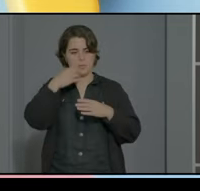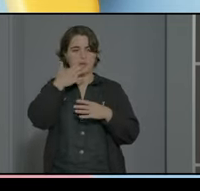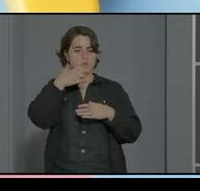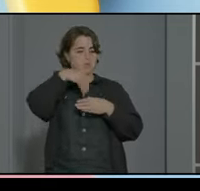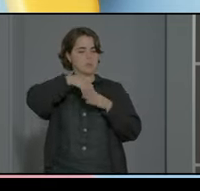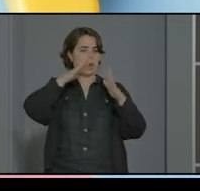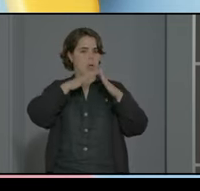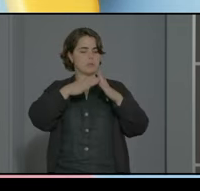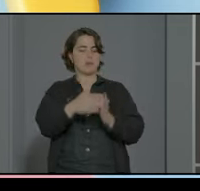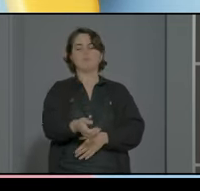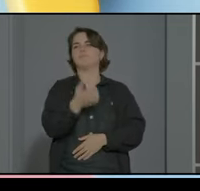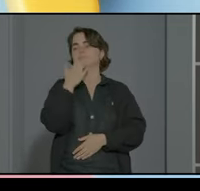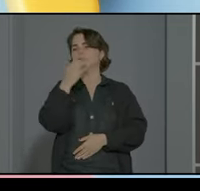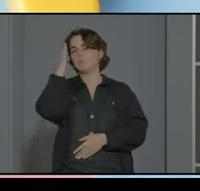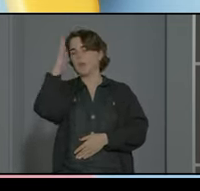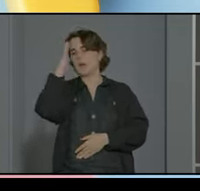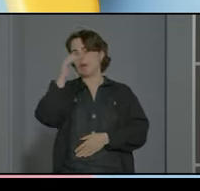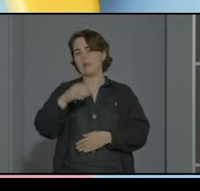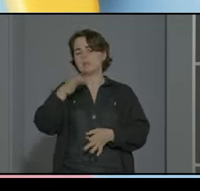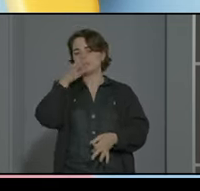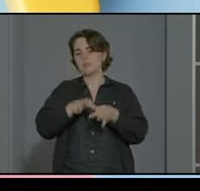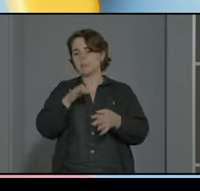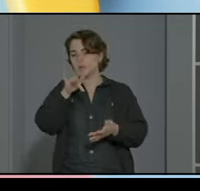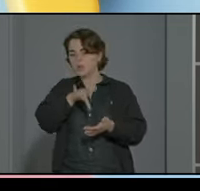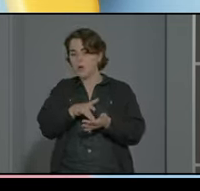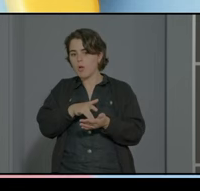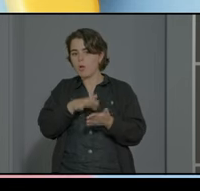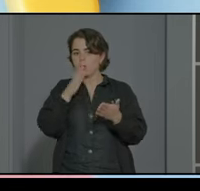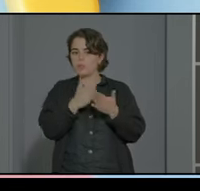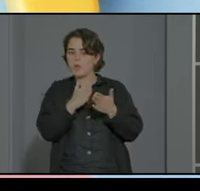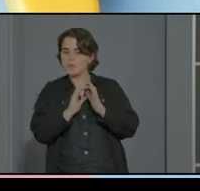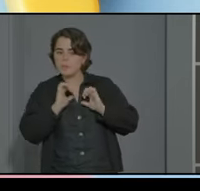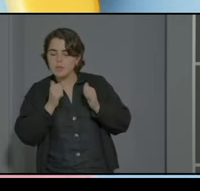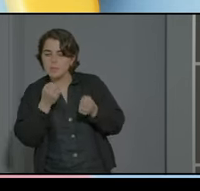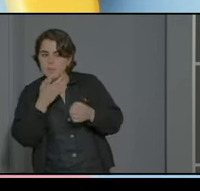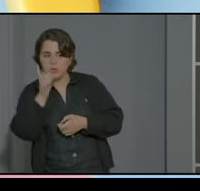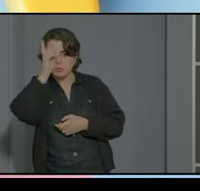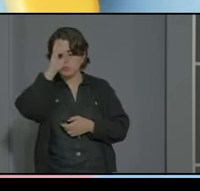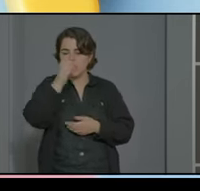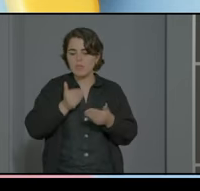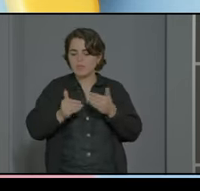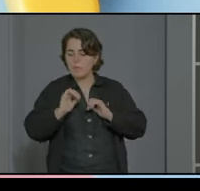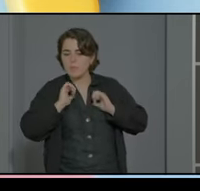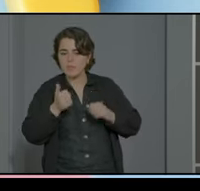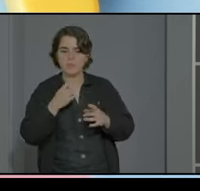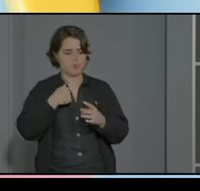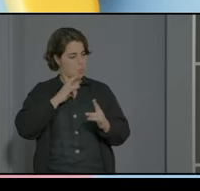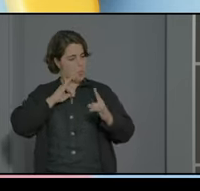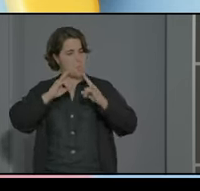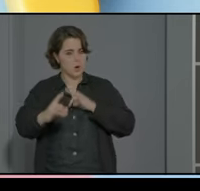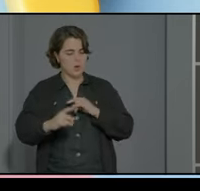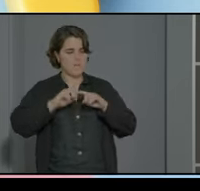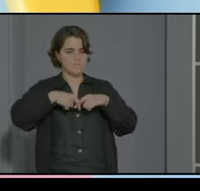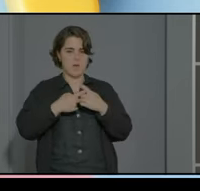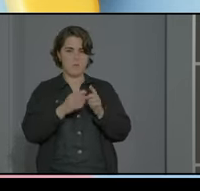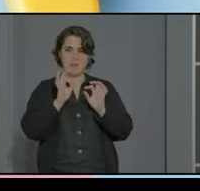imaginaros para va a llegar el septiembre y no sé bien cuando empieza el colegio no me he enterado bien que te pues te llamo le llamo a la